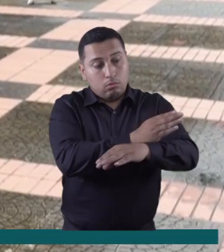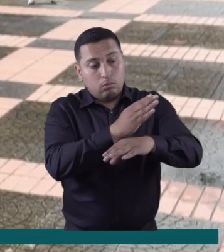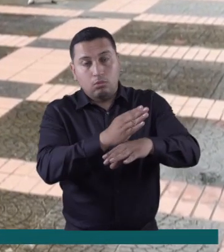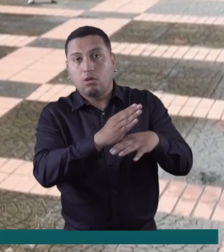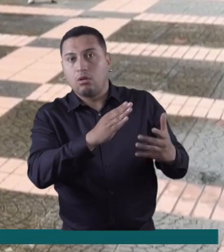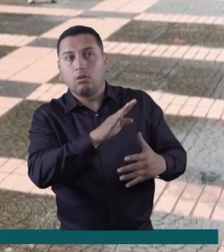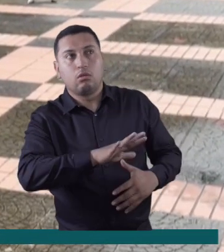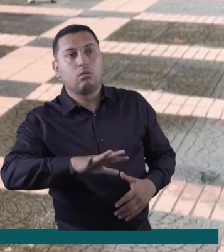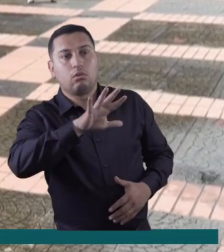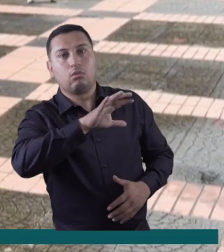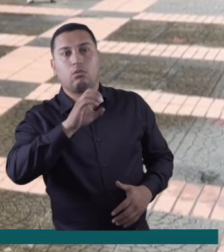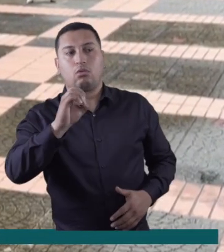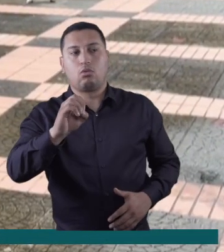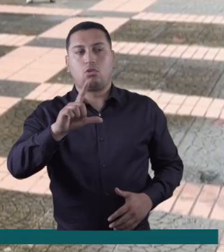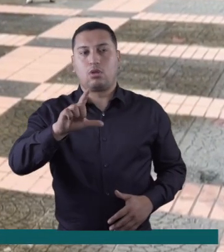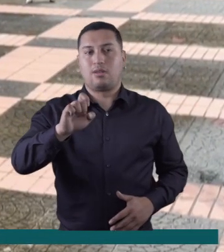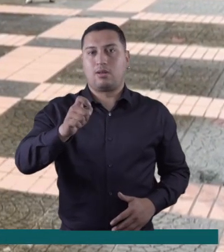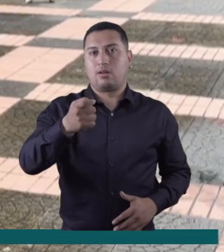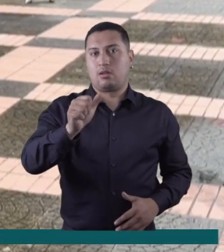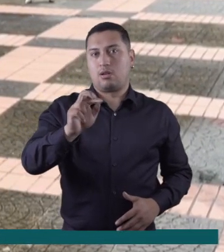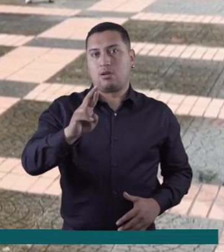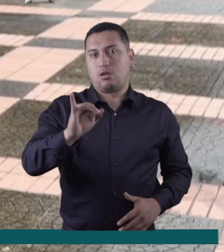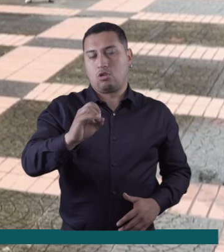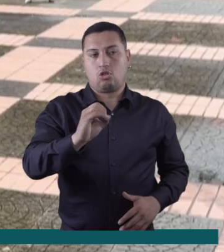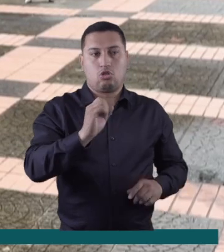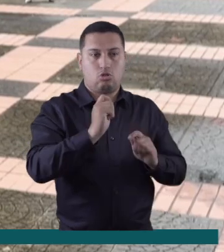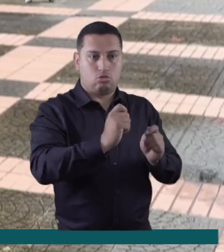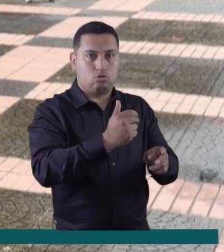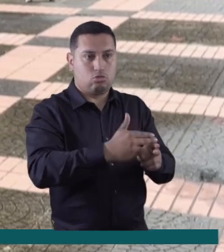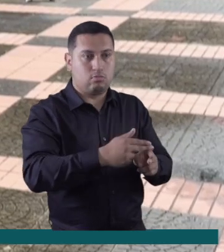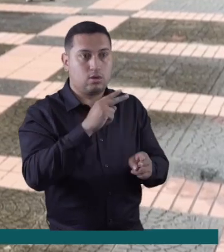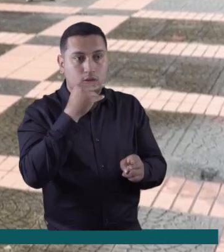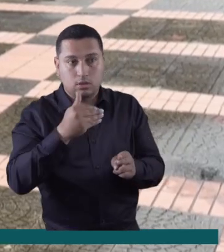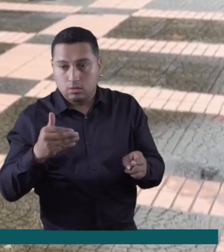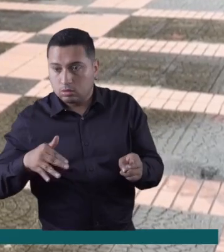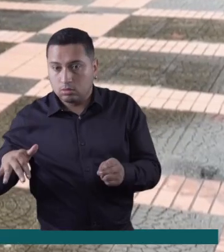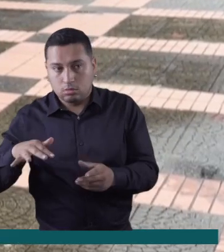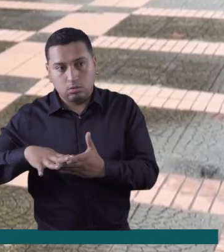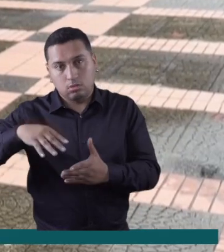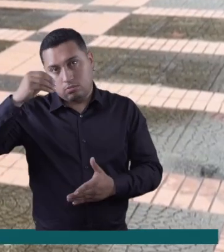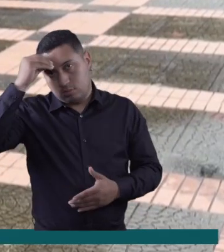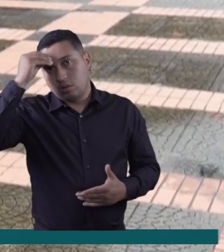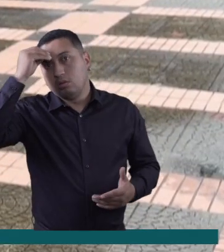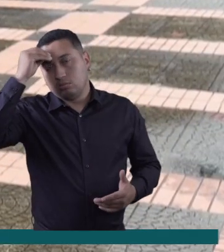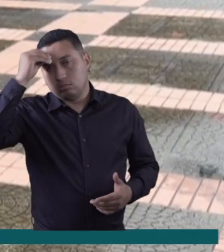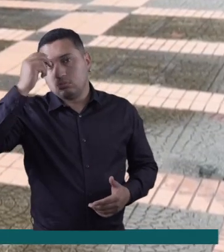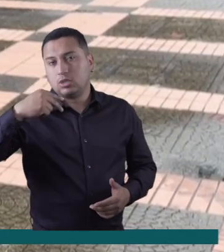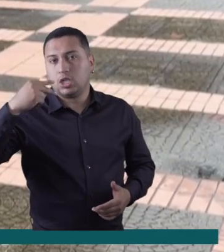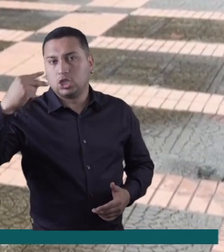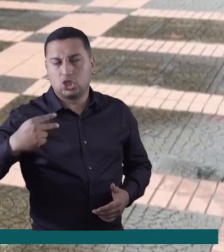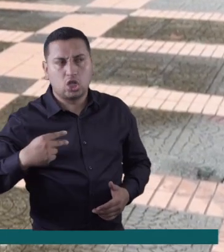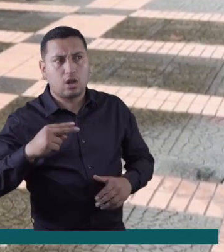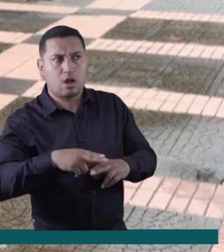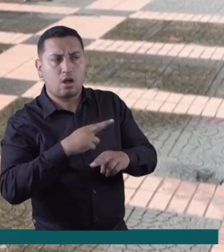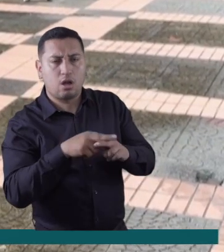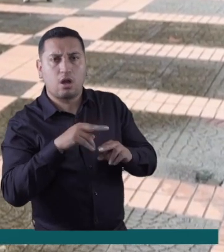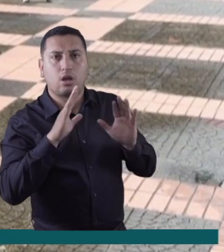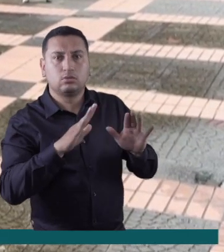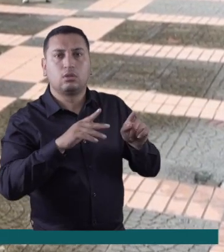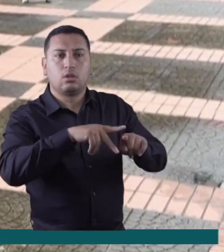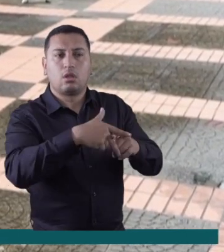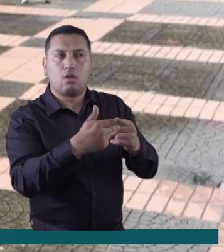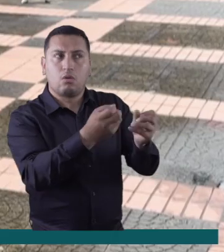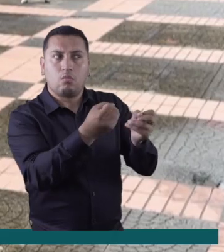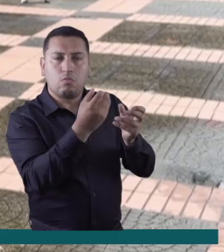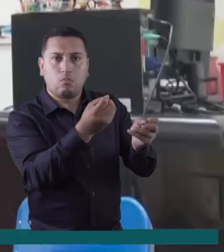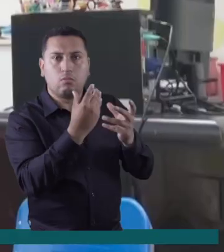En la biblioteca departamental Olegario Rivera, los niños y niñas aprenden de historia natural a través de talleres prácticos